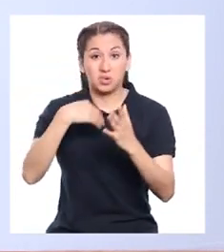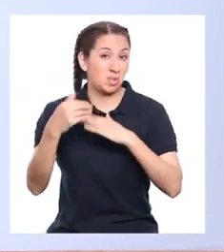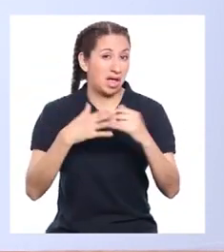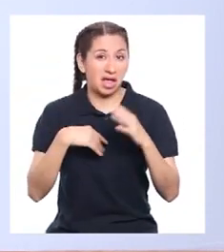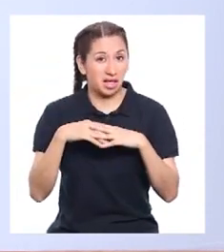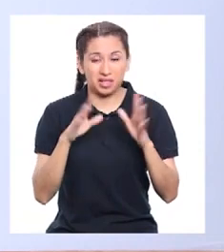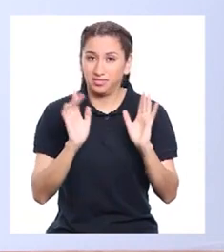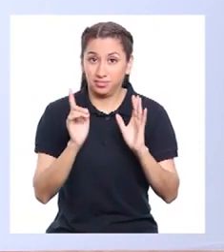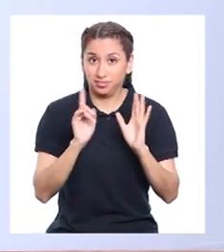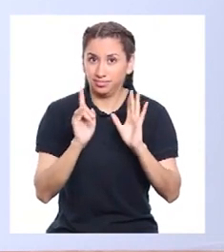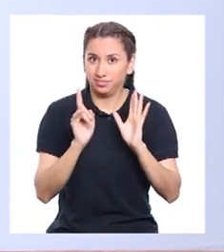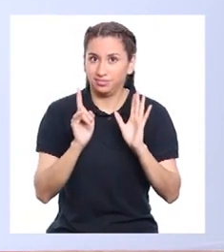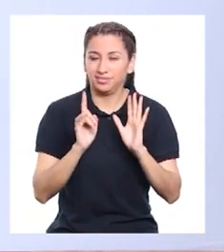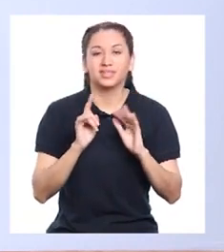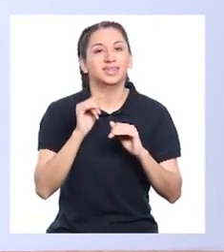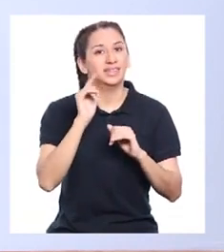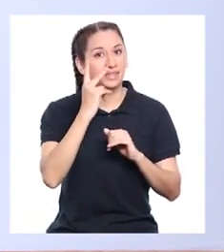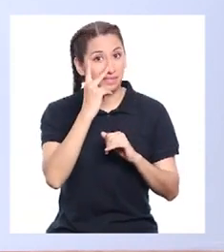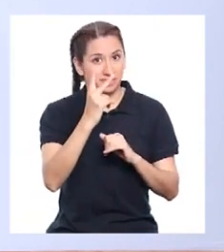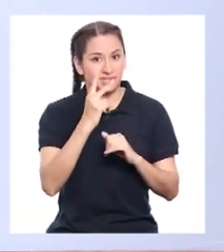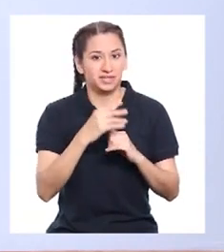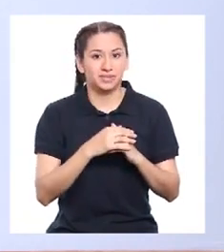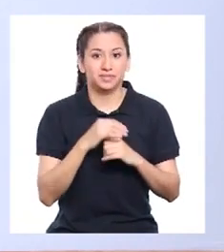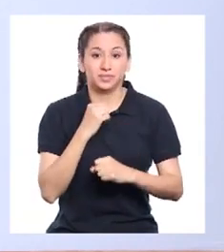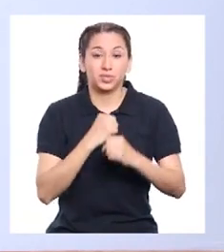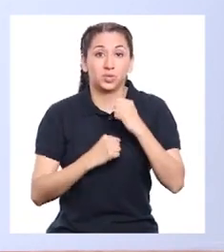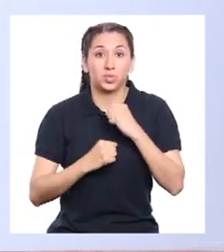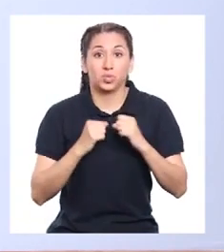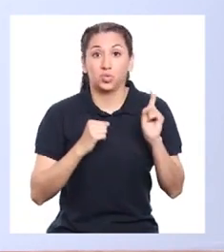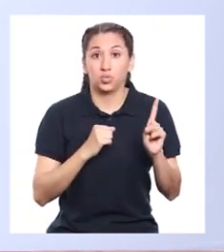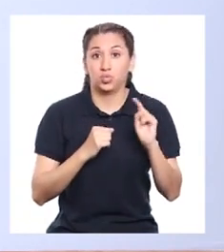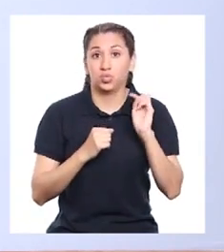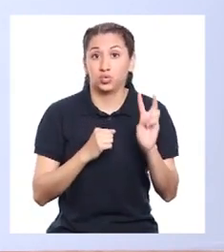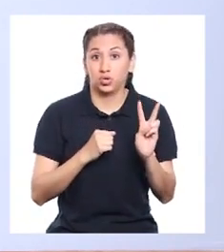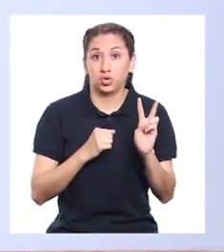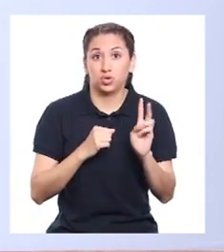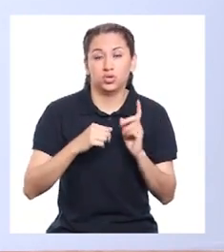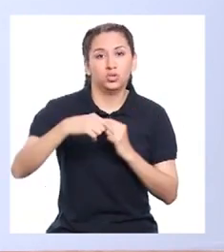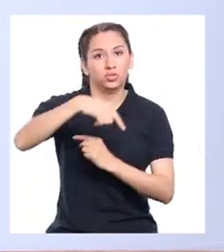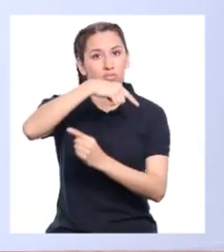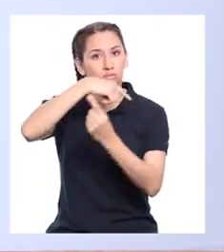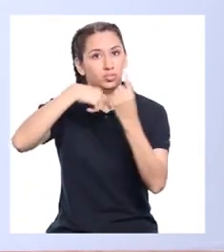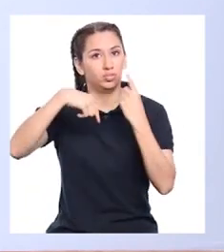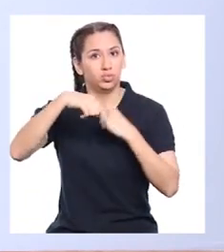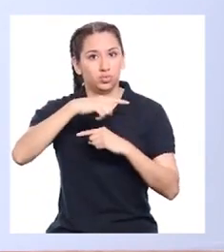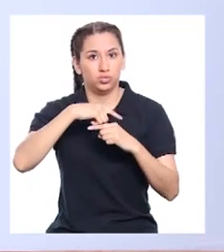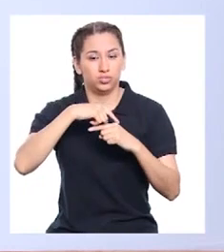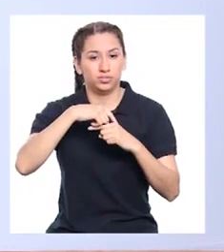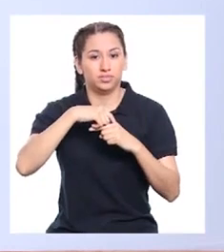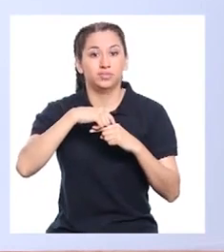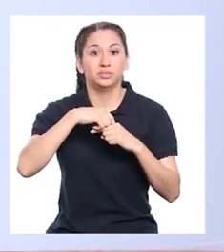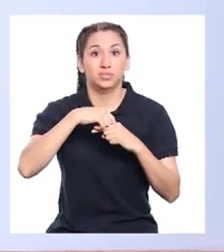da de cualquier manera. Presten atención. Hacemos un, dos y giro.